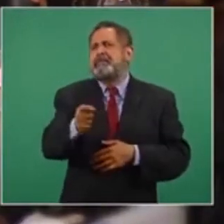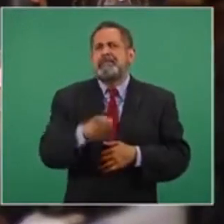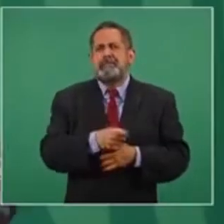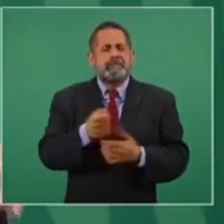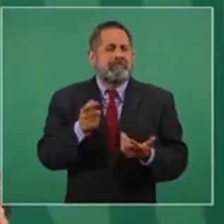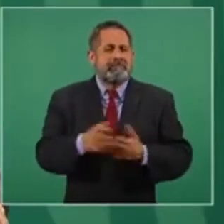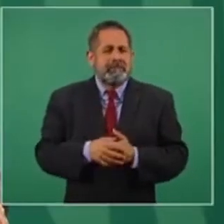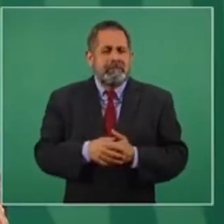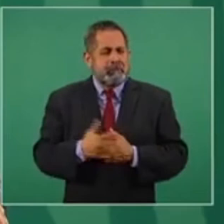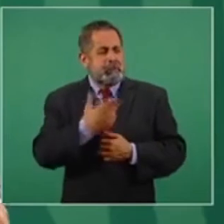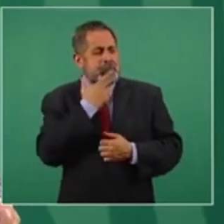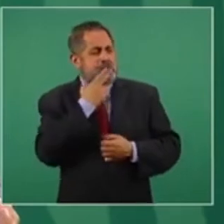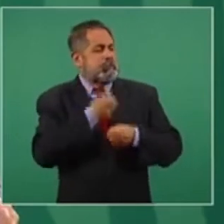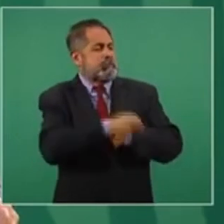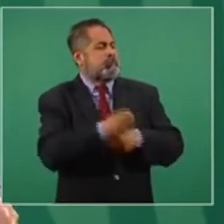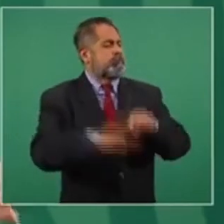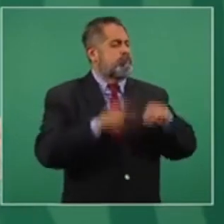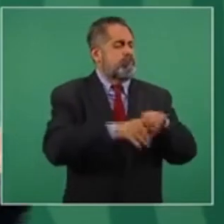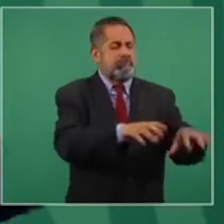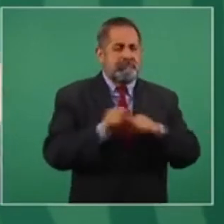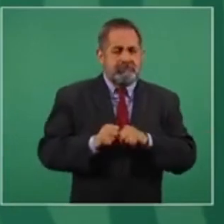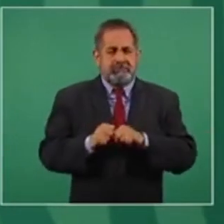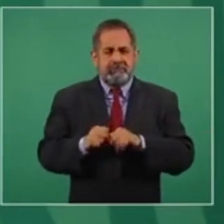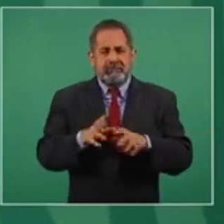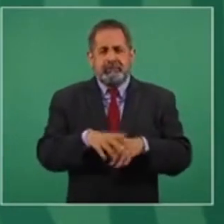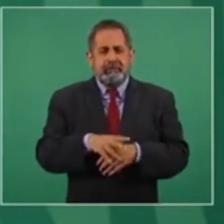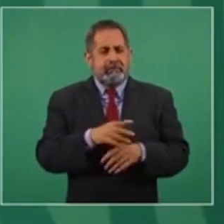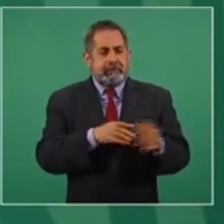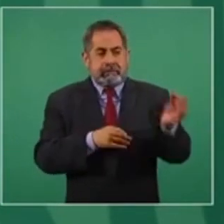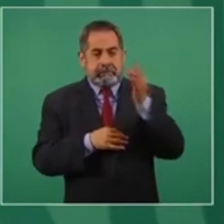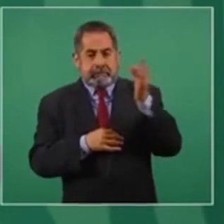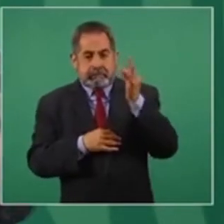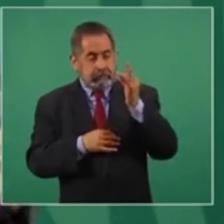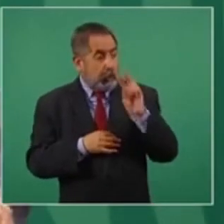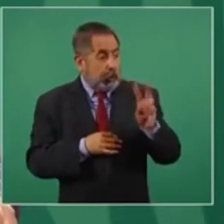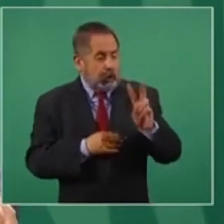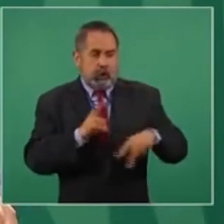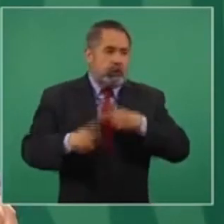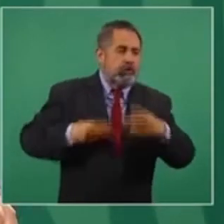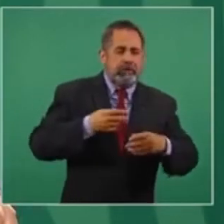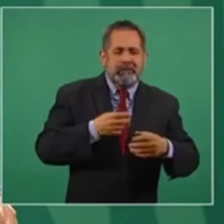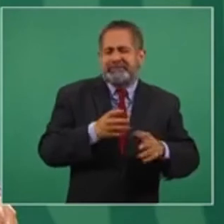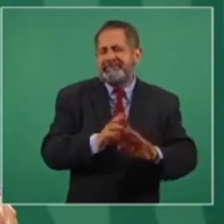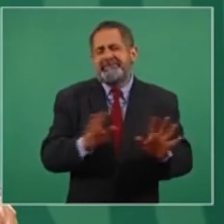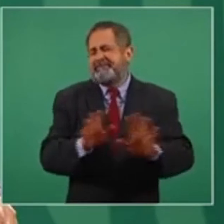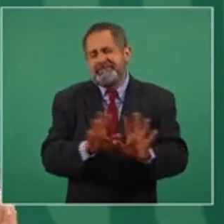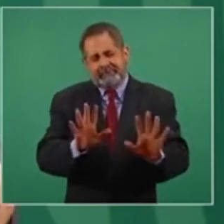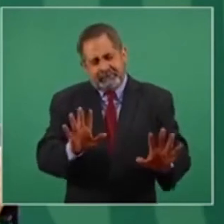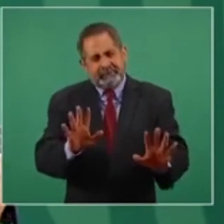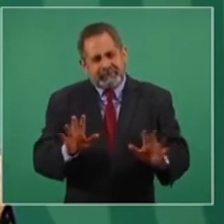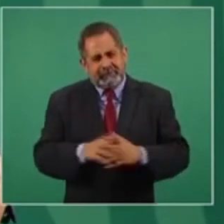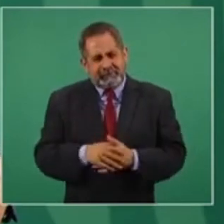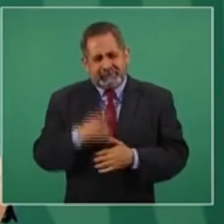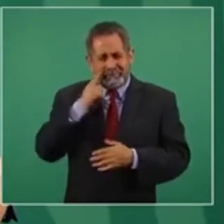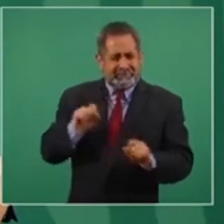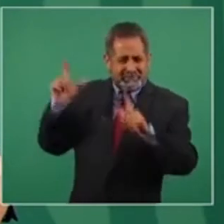de utilizar la fuerza o de caer en la trampa de la provocación. Nada más